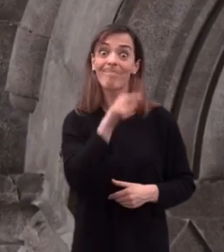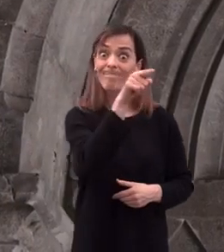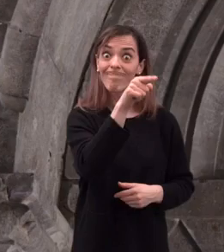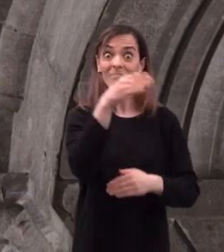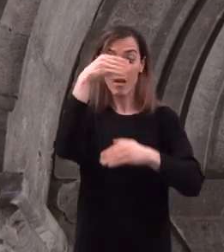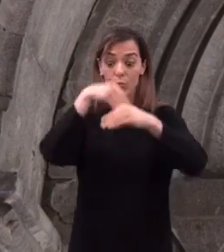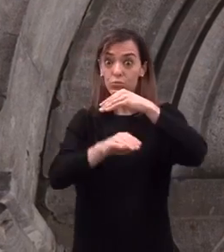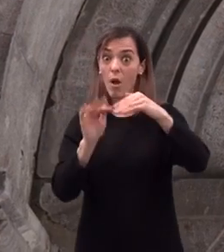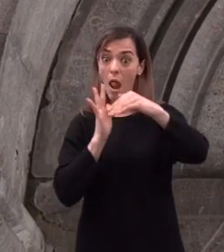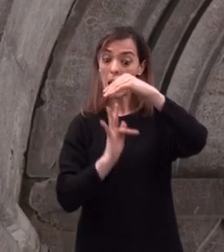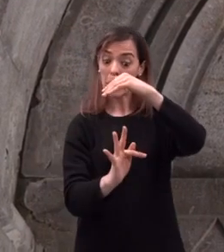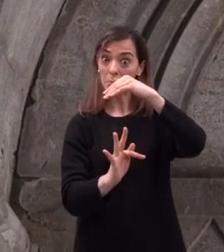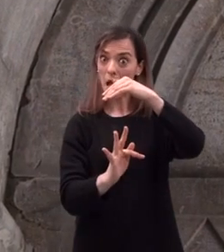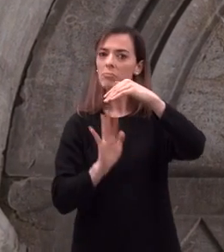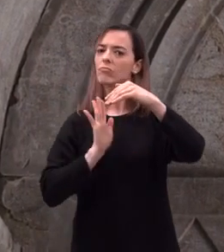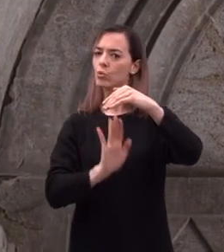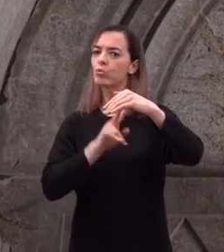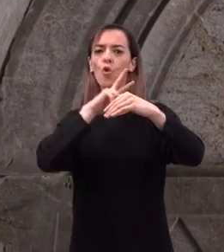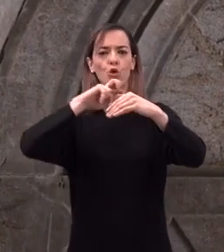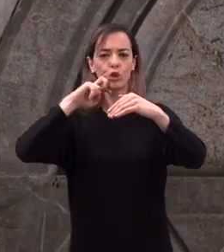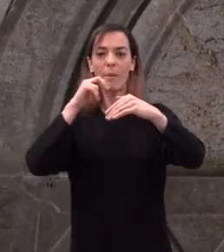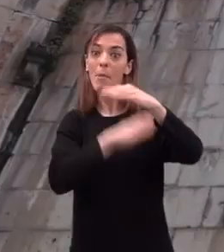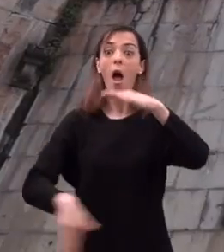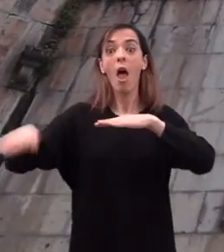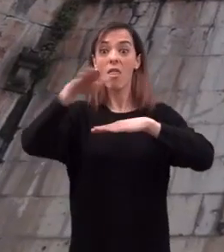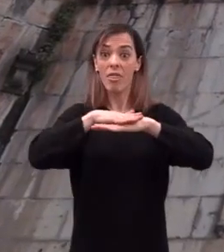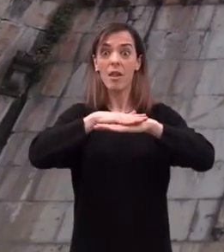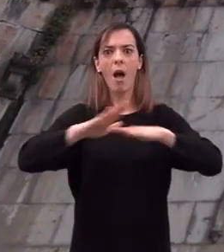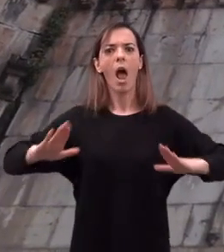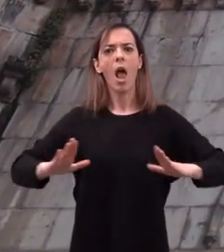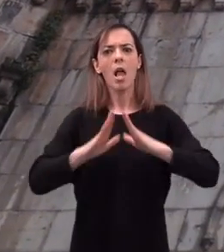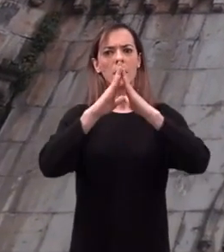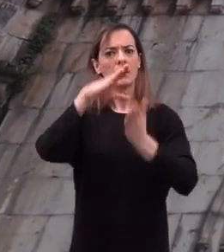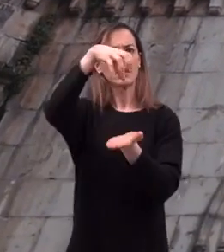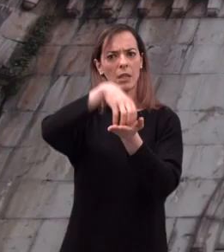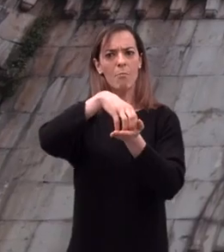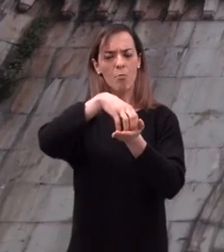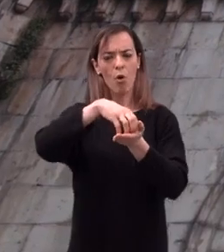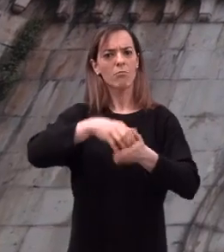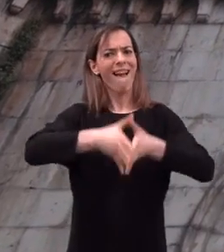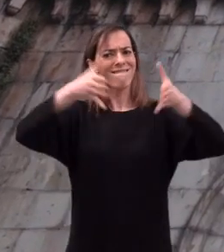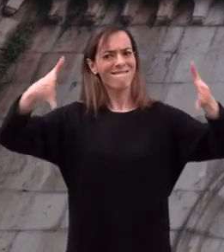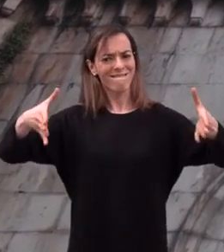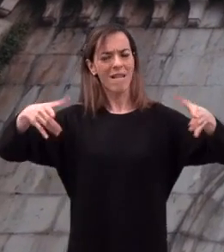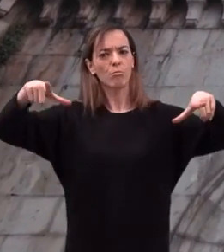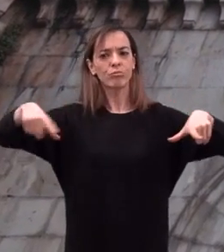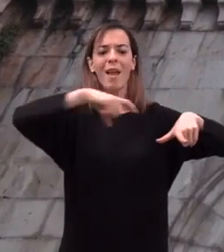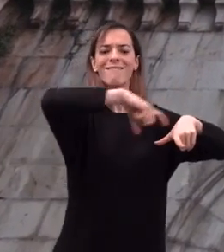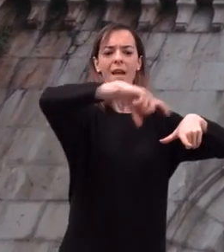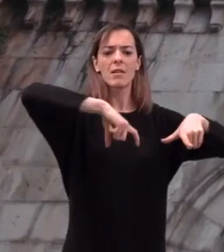Este conservó la cripta ya realizada, pero levantó sobre ella un gran templo basilical de tres naves.